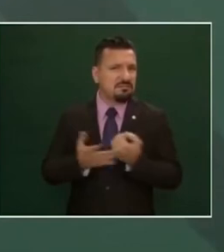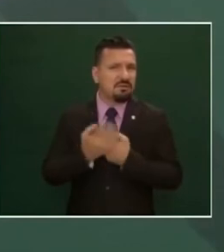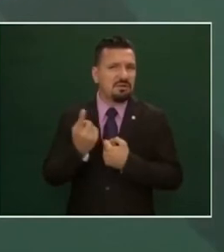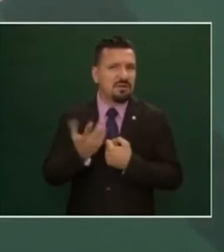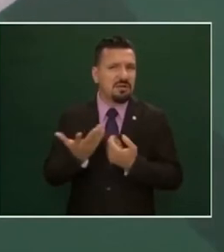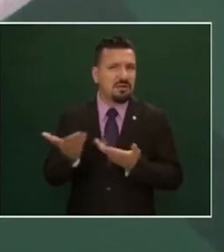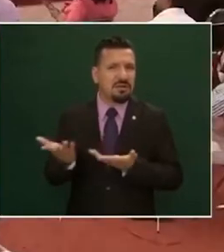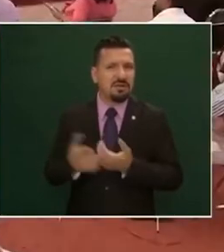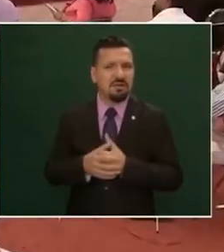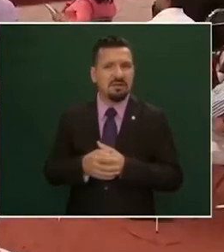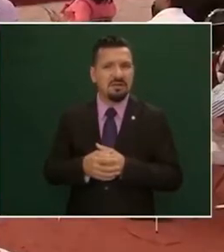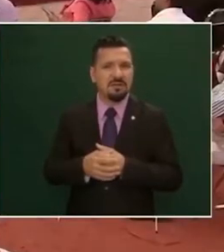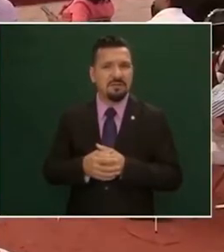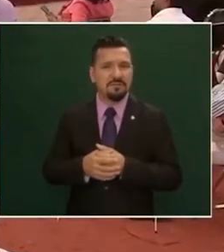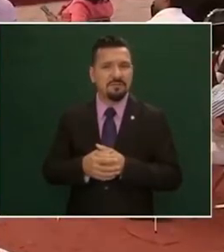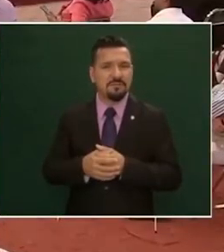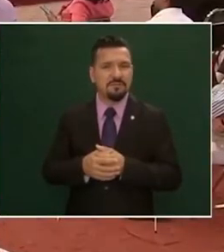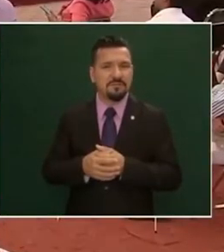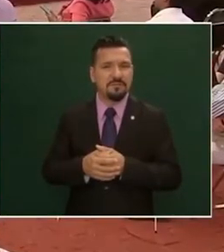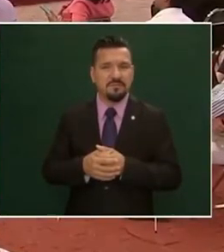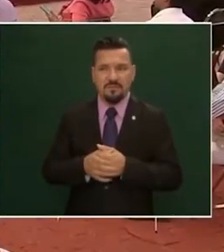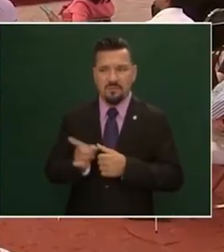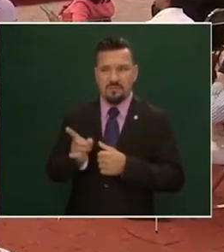mundial